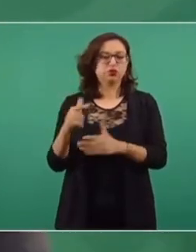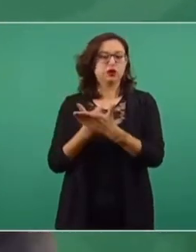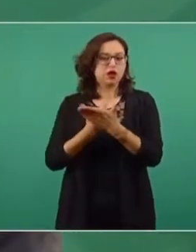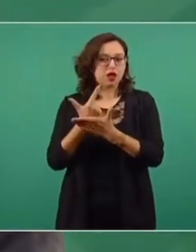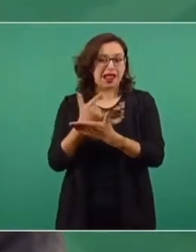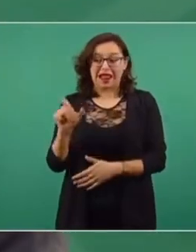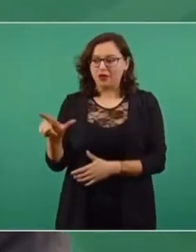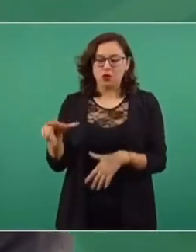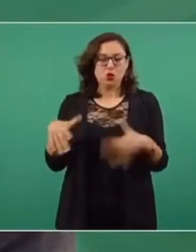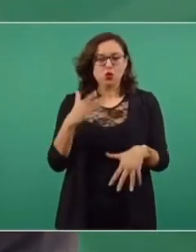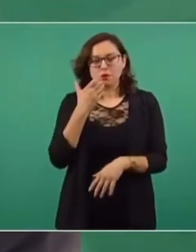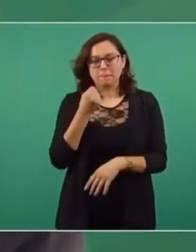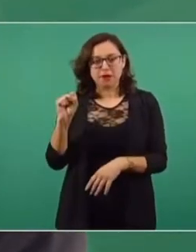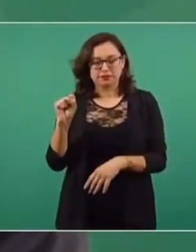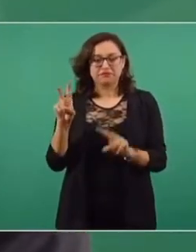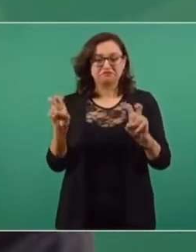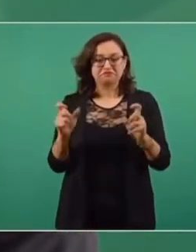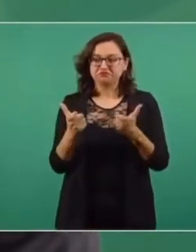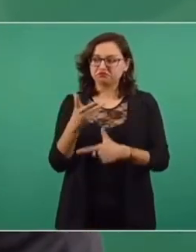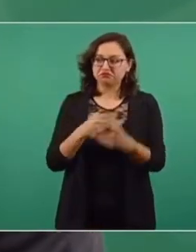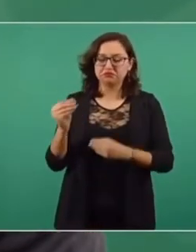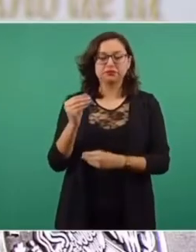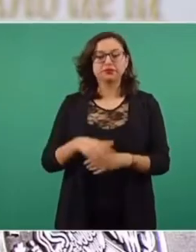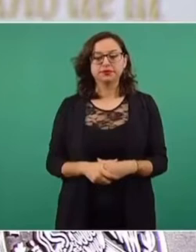uno de los mejores economistas de México.